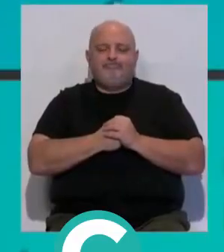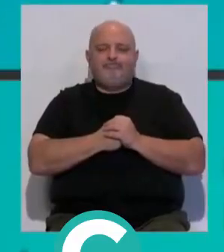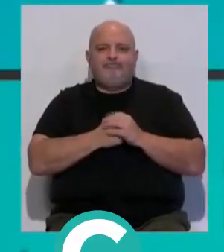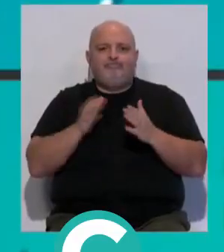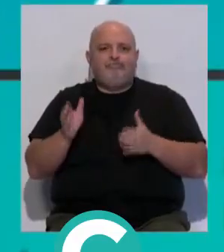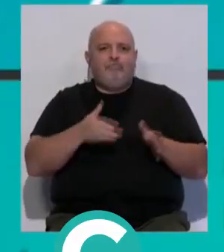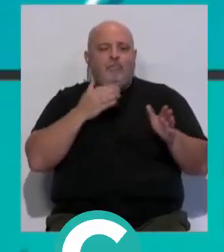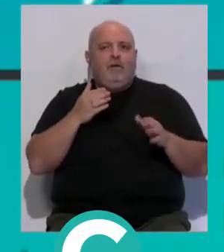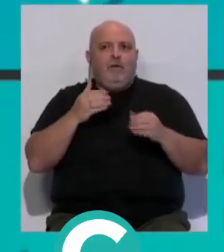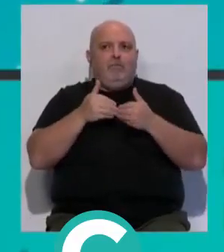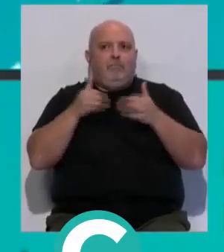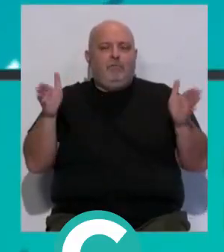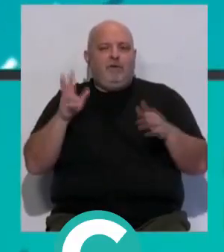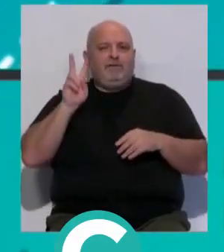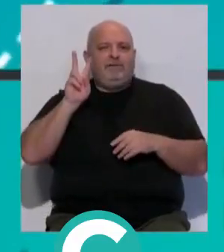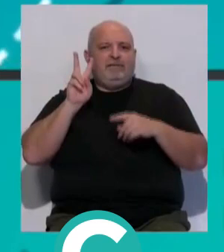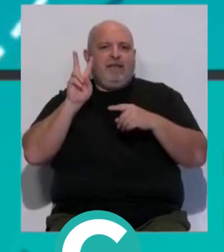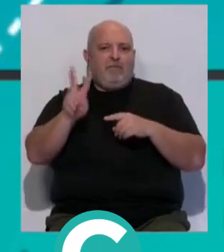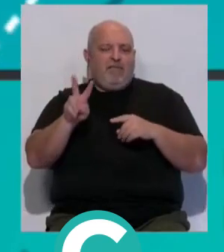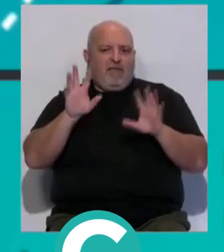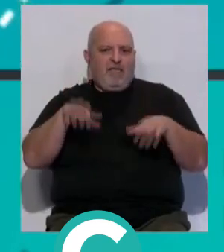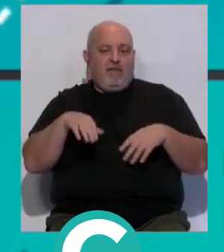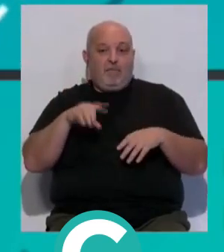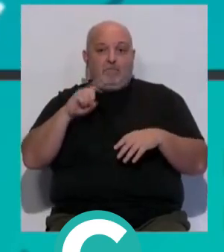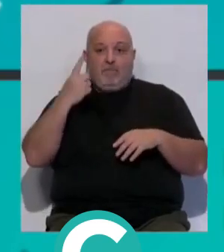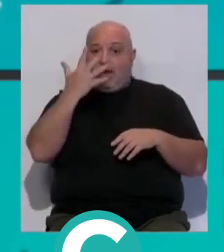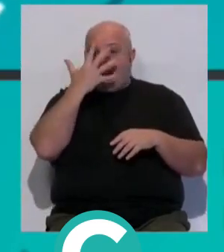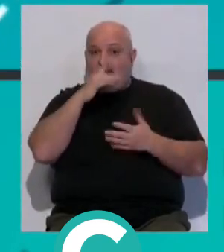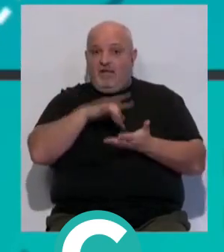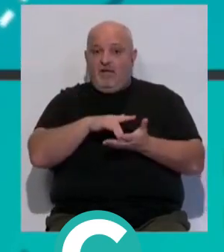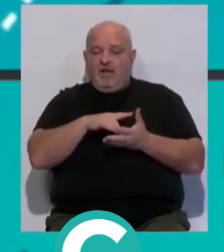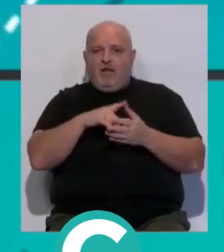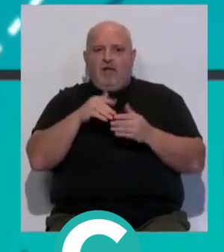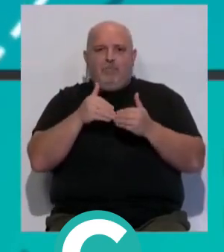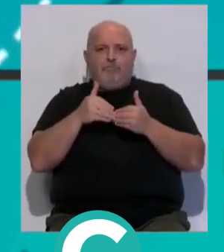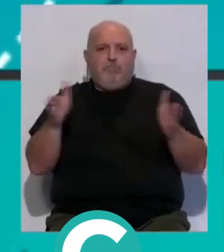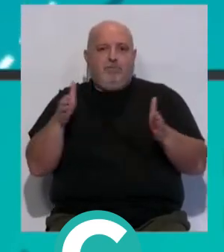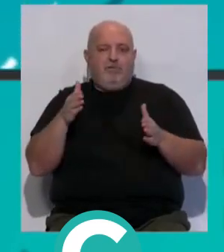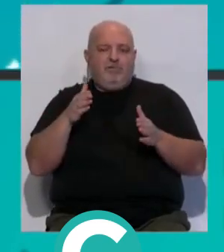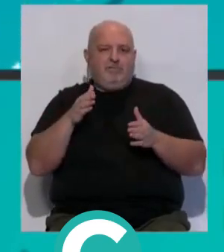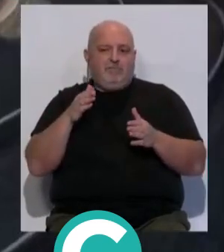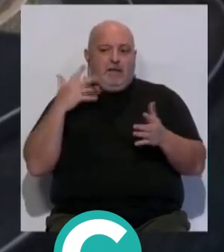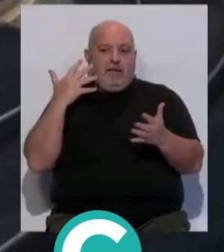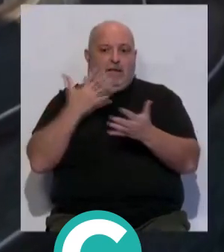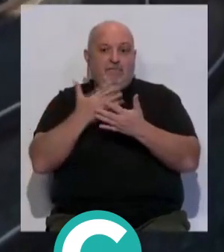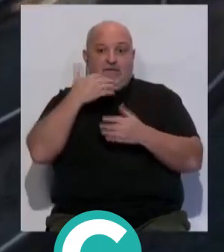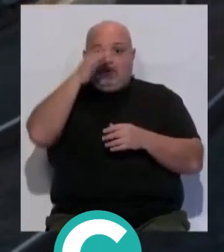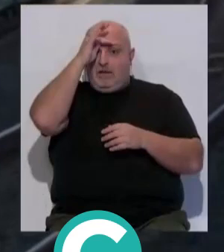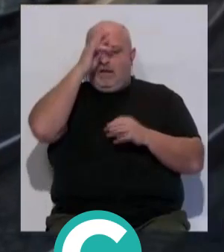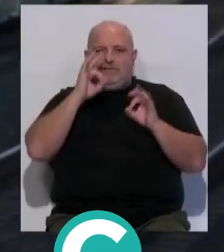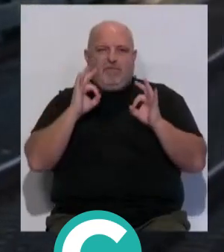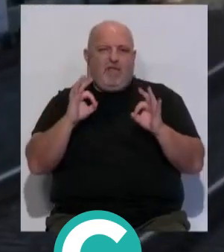Y buen estreno del tranvía de la Bahía en el primer carnaval desde su entrada en servicio. En este fin de semana